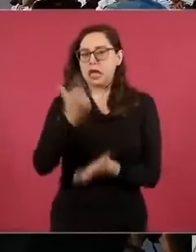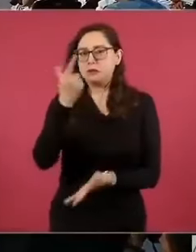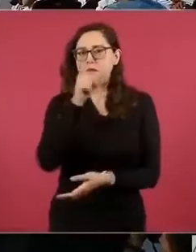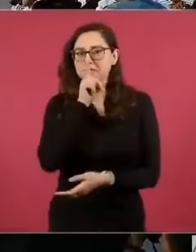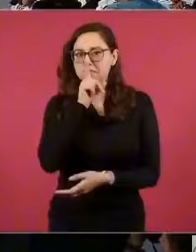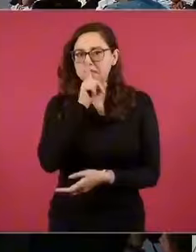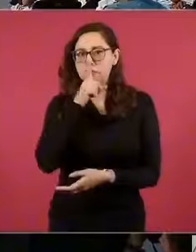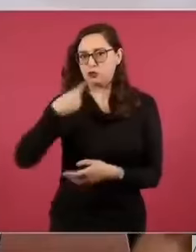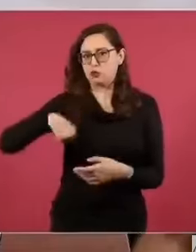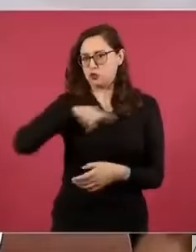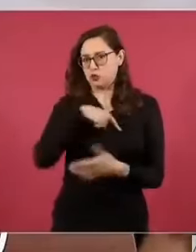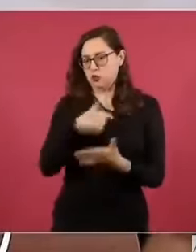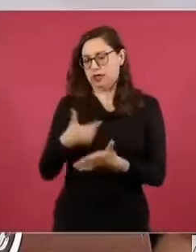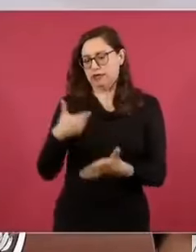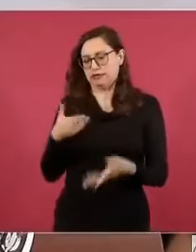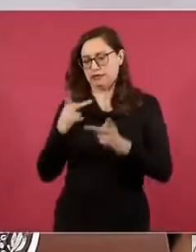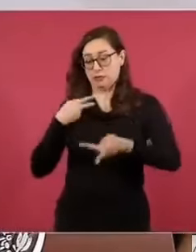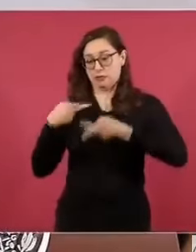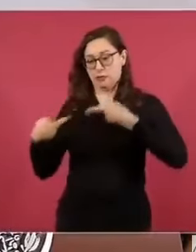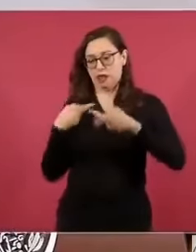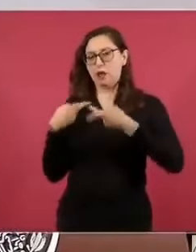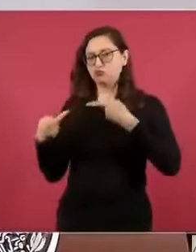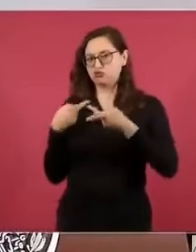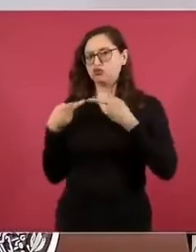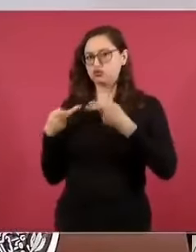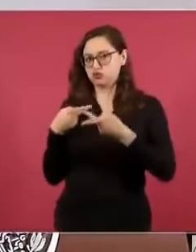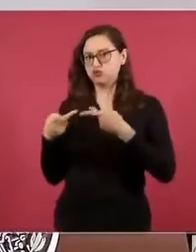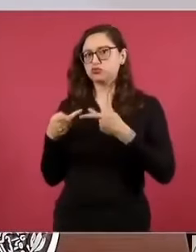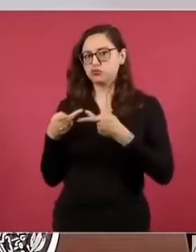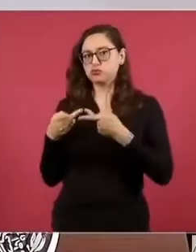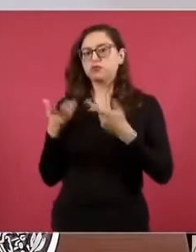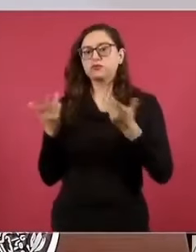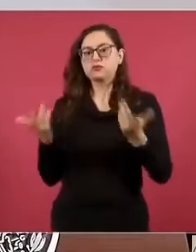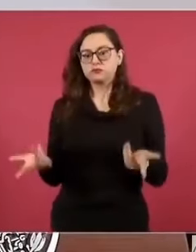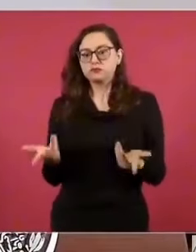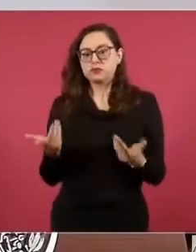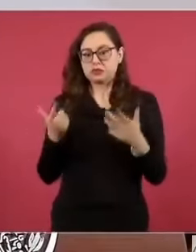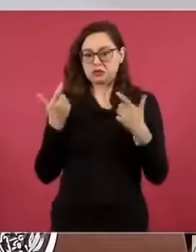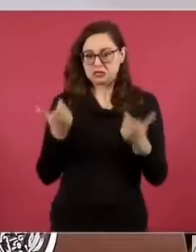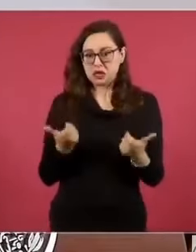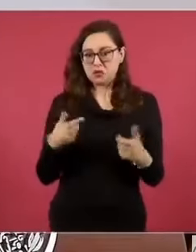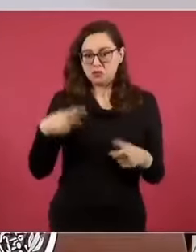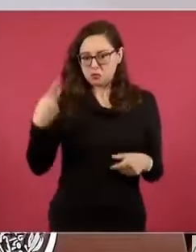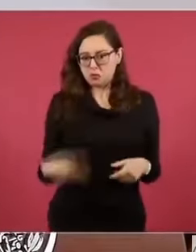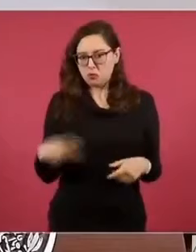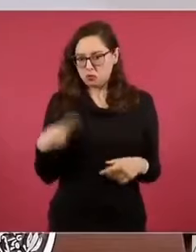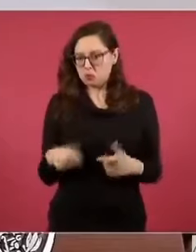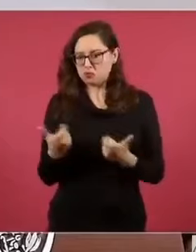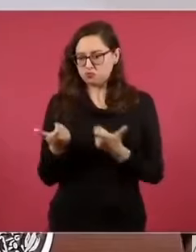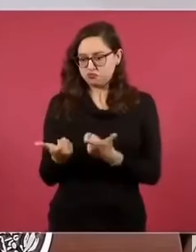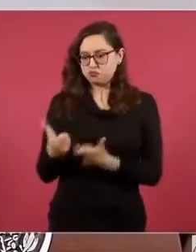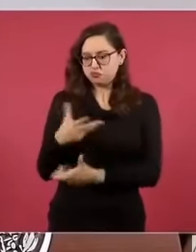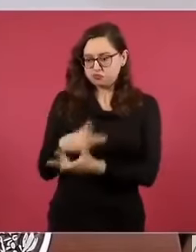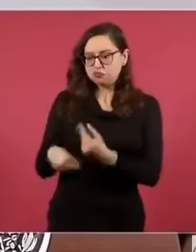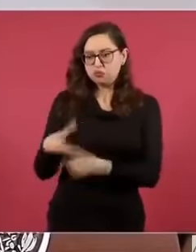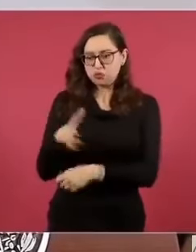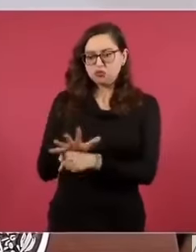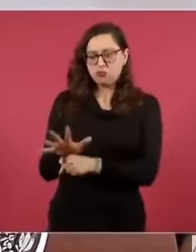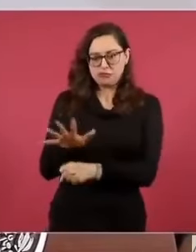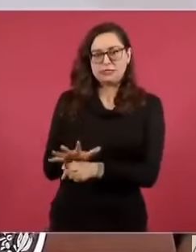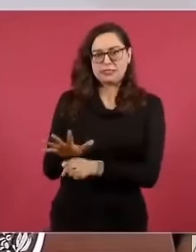porque nuestras finanzas están muy fuertes.